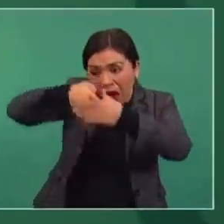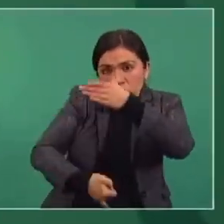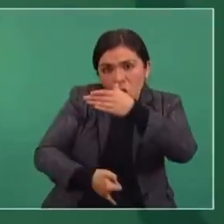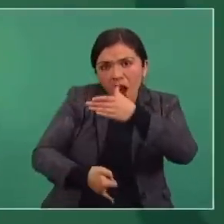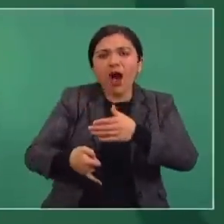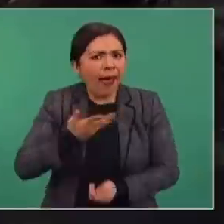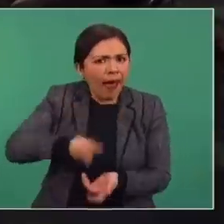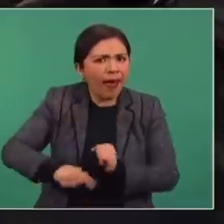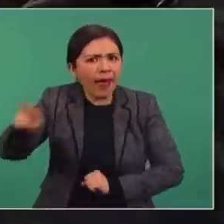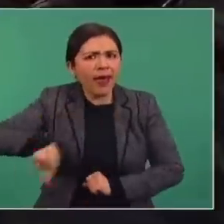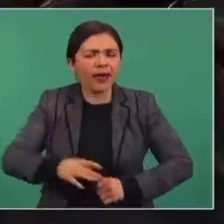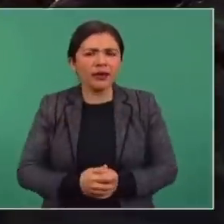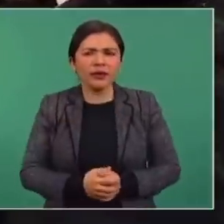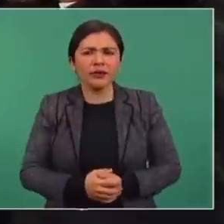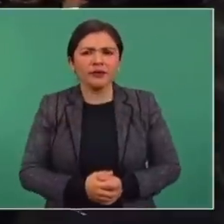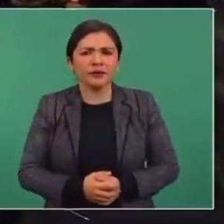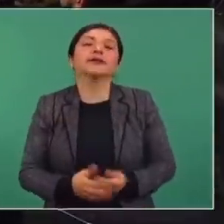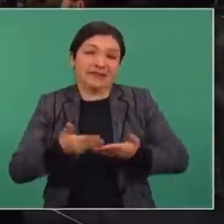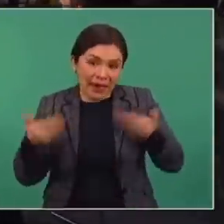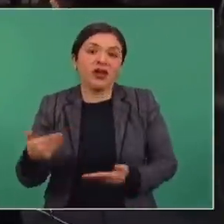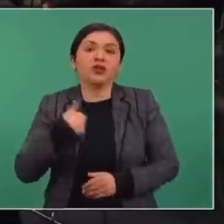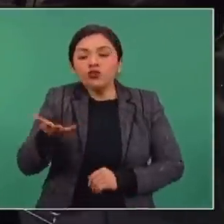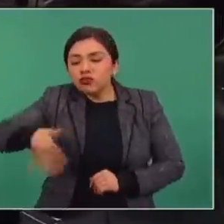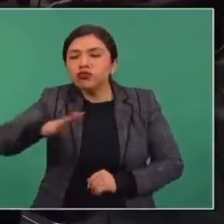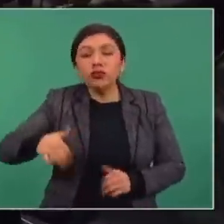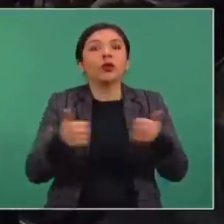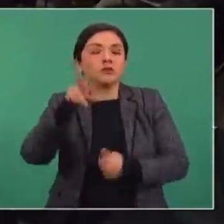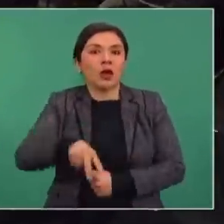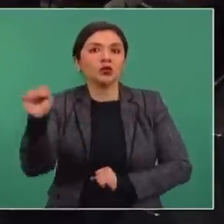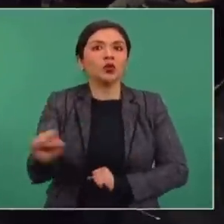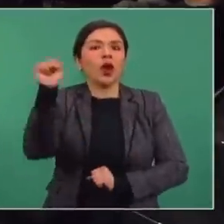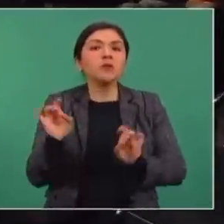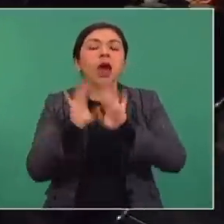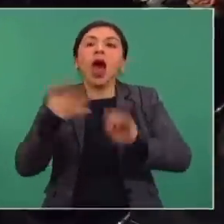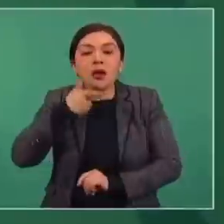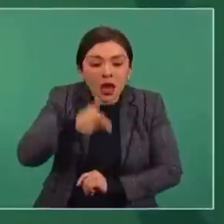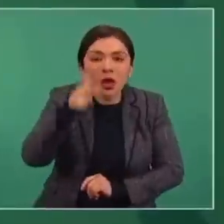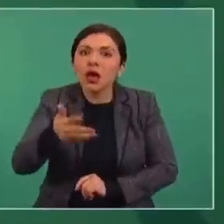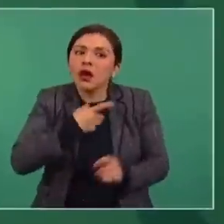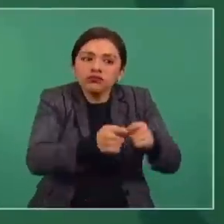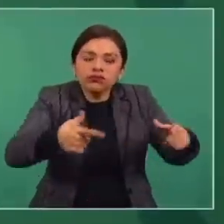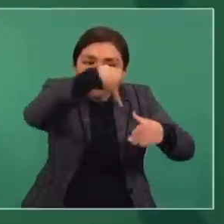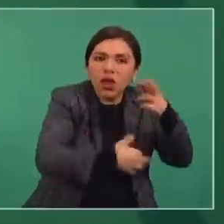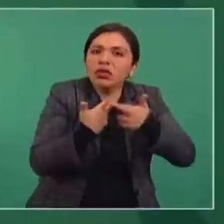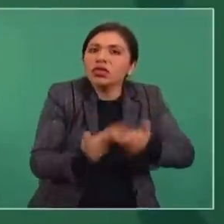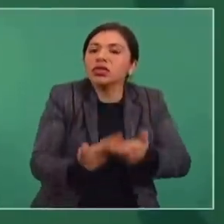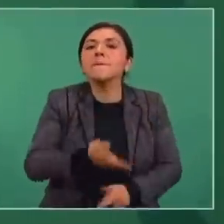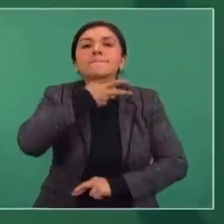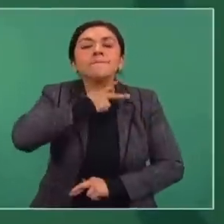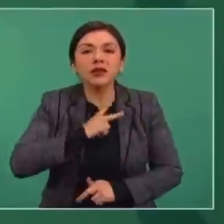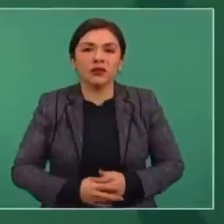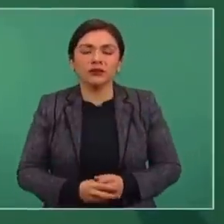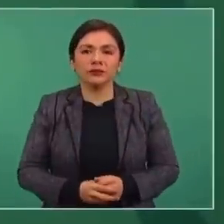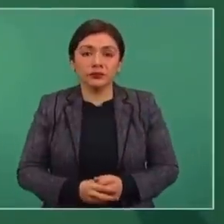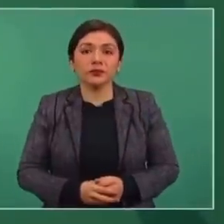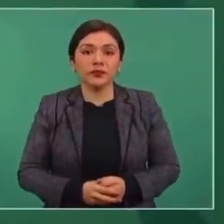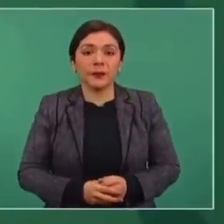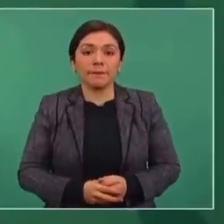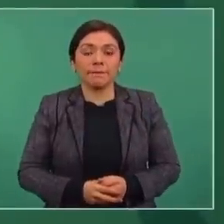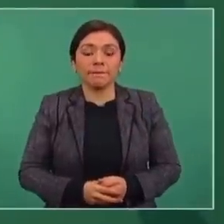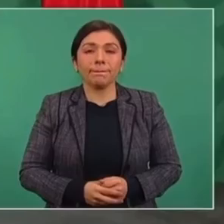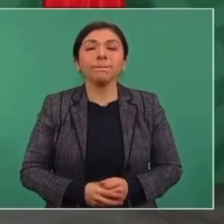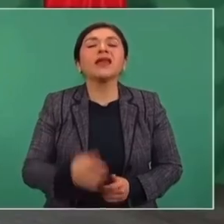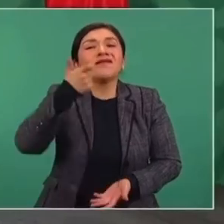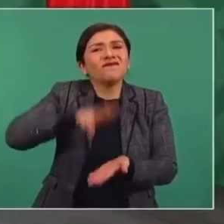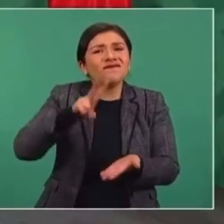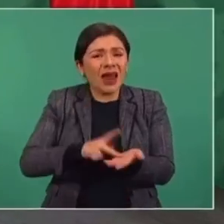en el sureste. Y estamos explorando, hemos corrido con suerte, hemos encontrado nuevos yacimientos, estamos disminuyendo